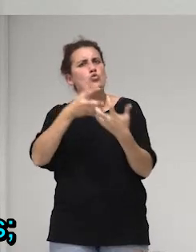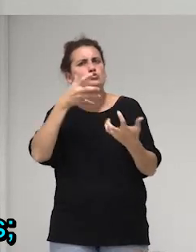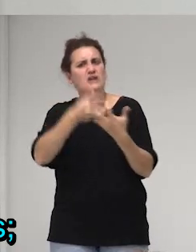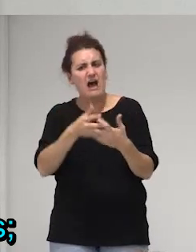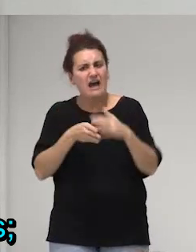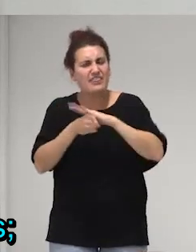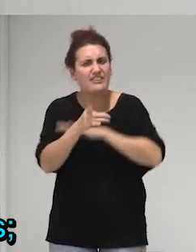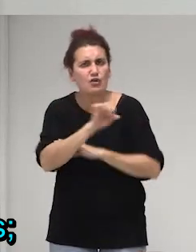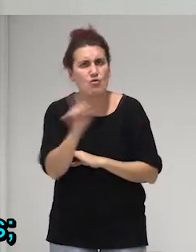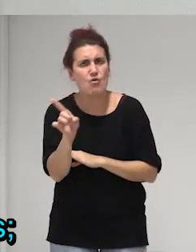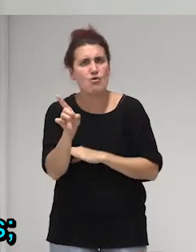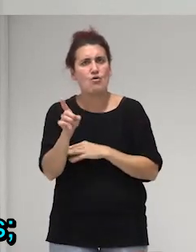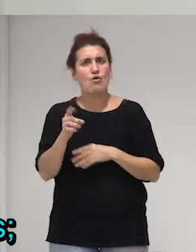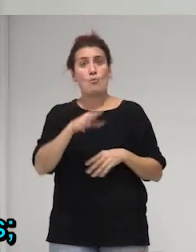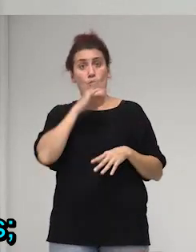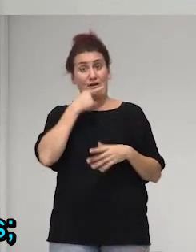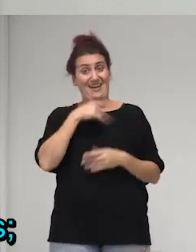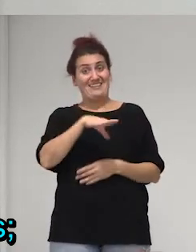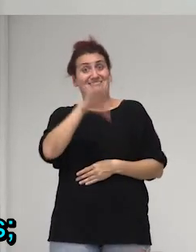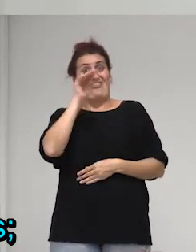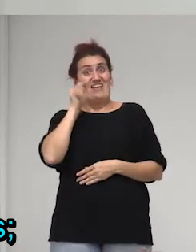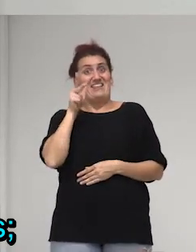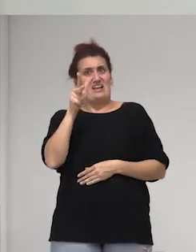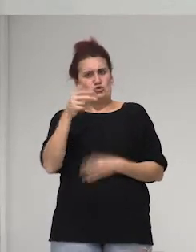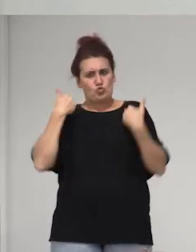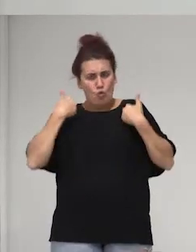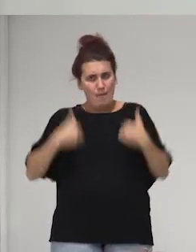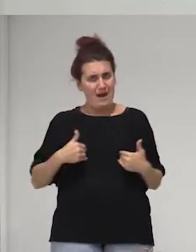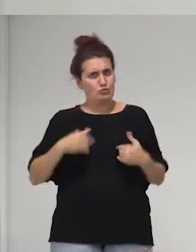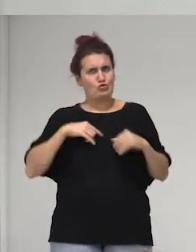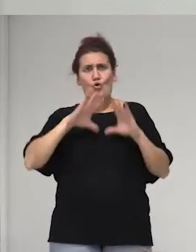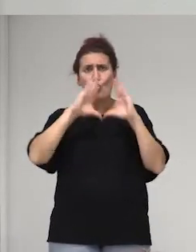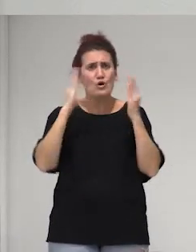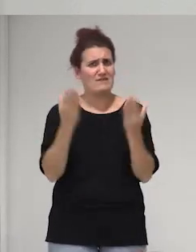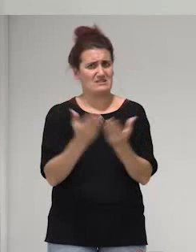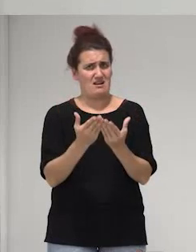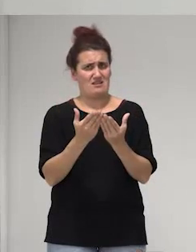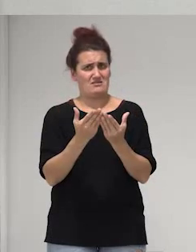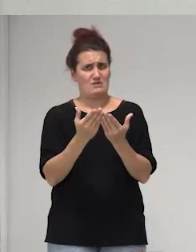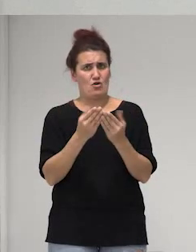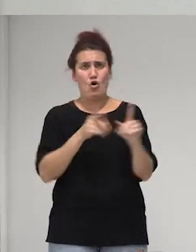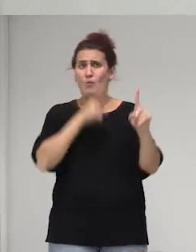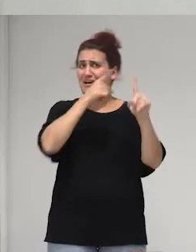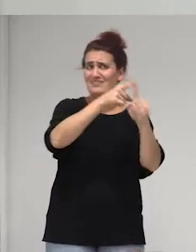porque hay que entender que los derechos humanos son universales son para todos y para todas